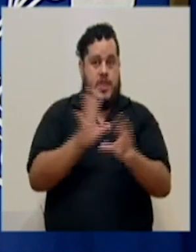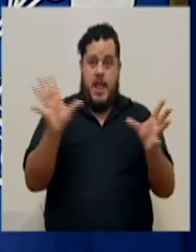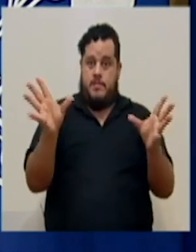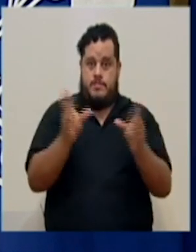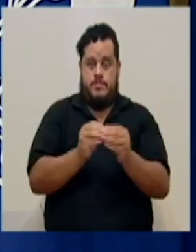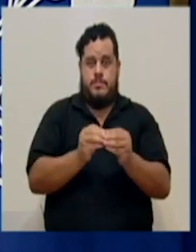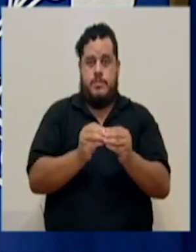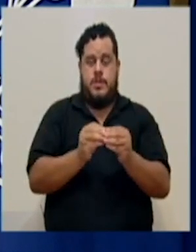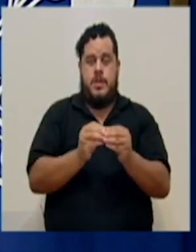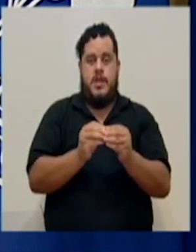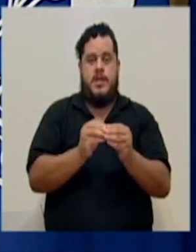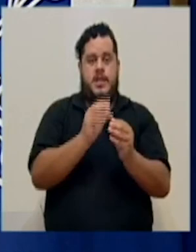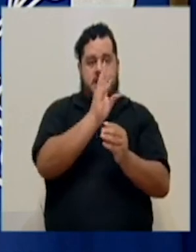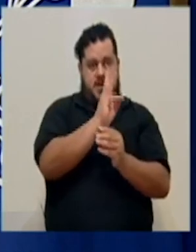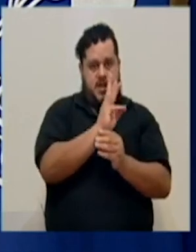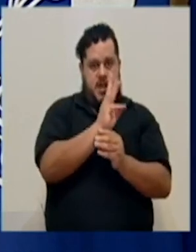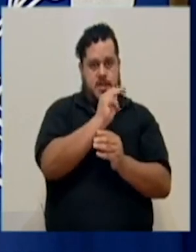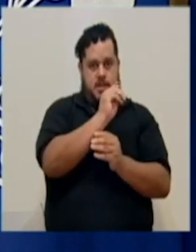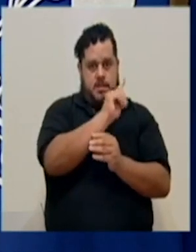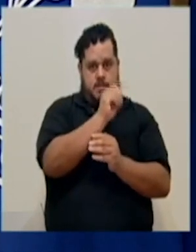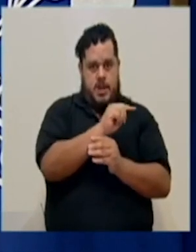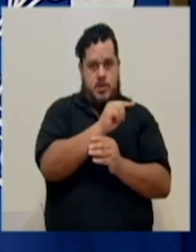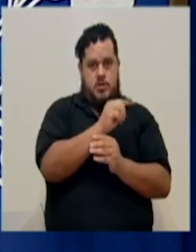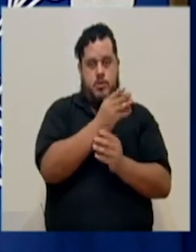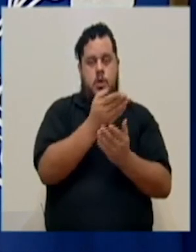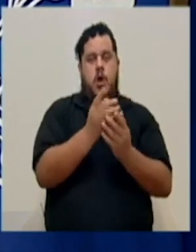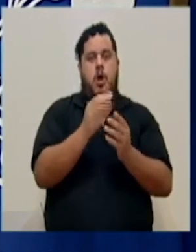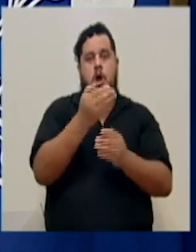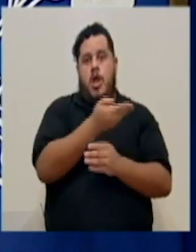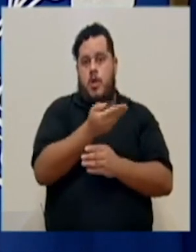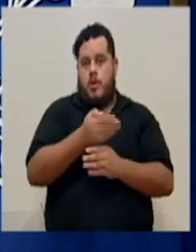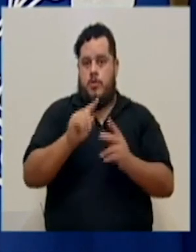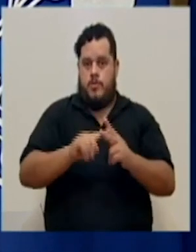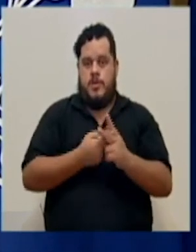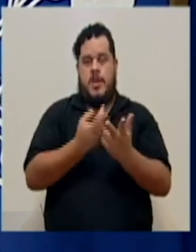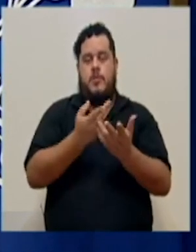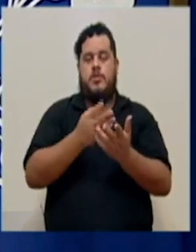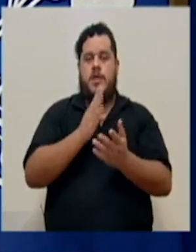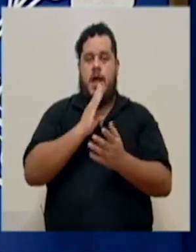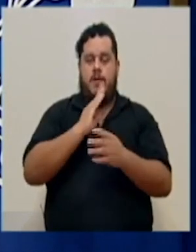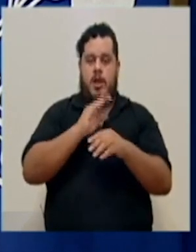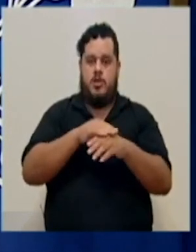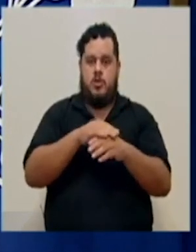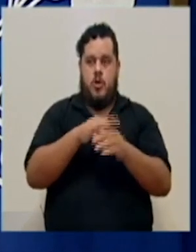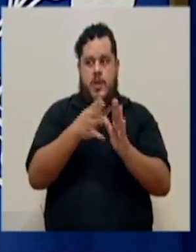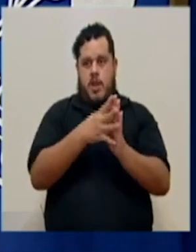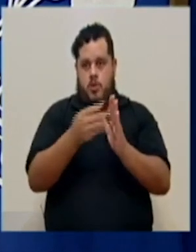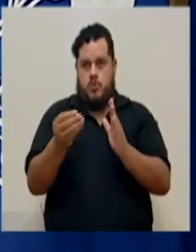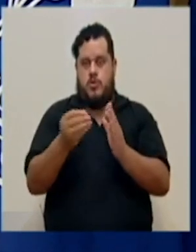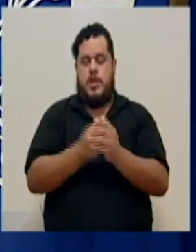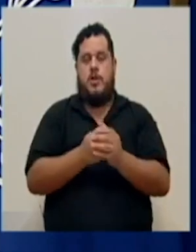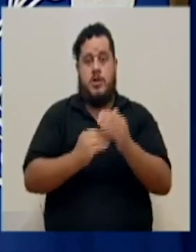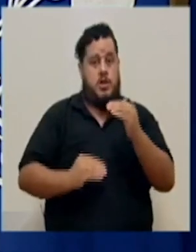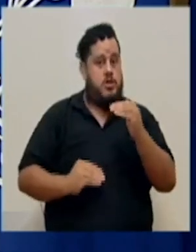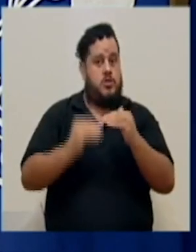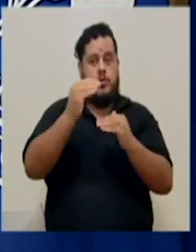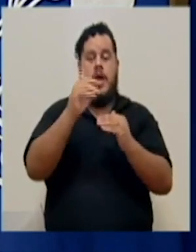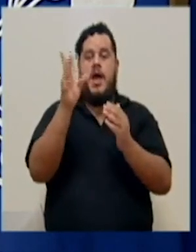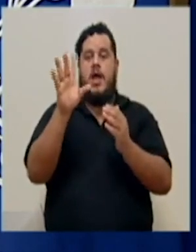país desde el 6 de marzo de este año, cuando empezamos a reportar casos, asciende ya a 91